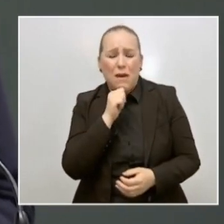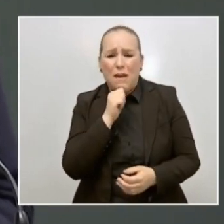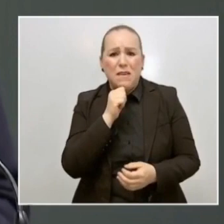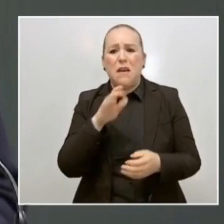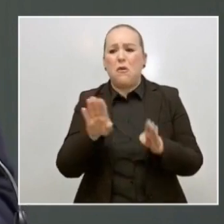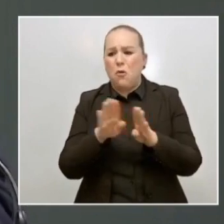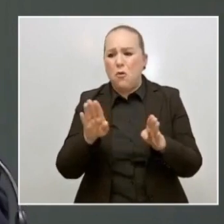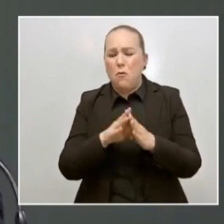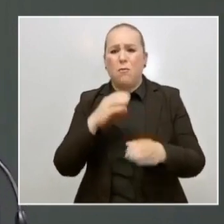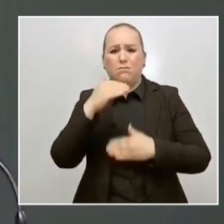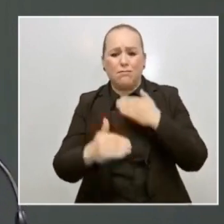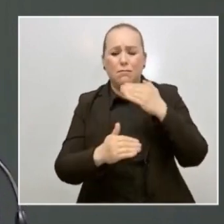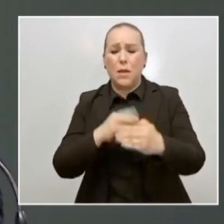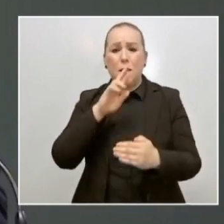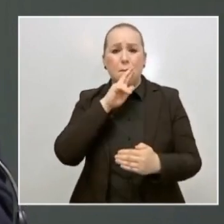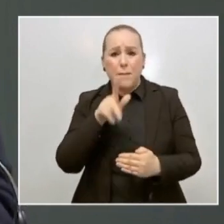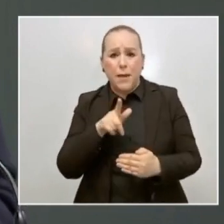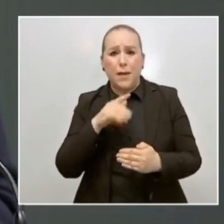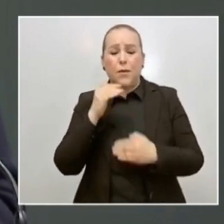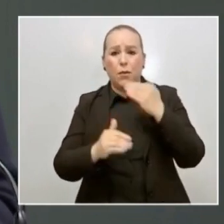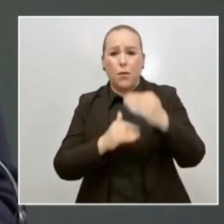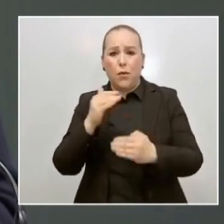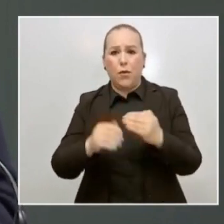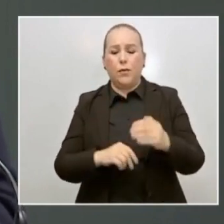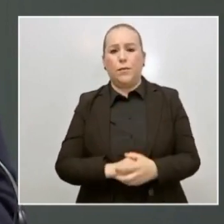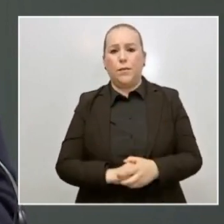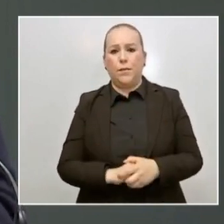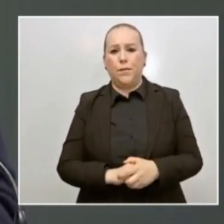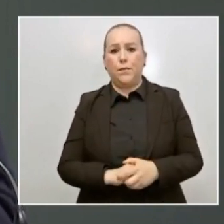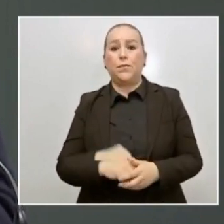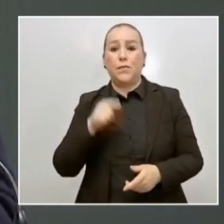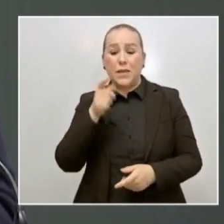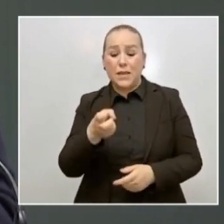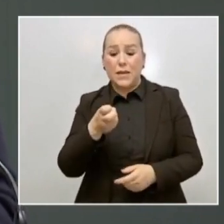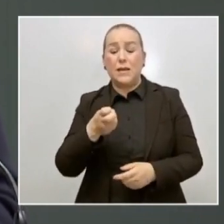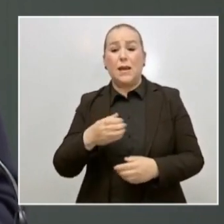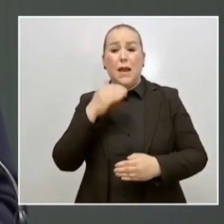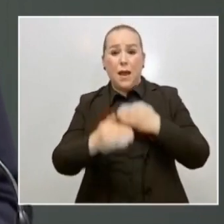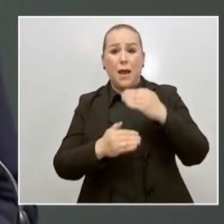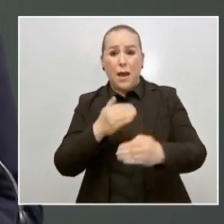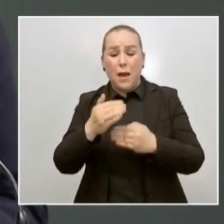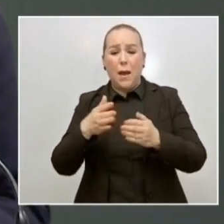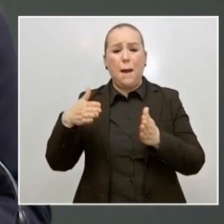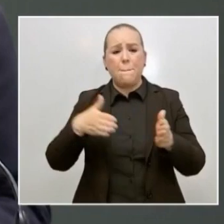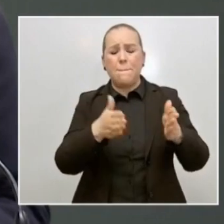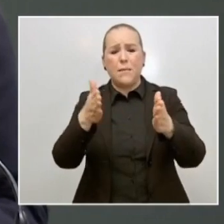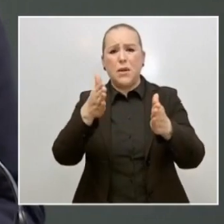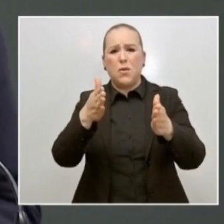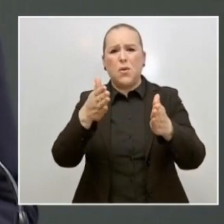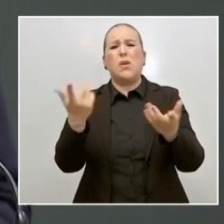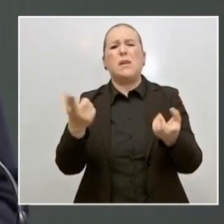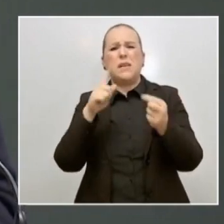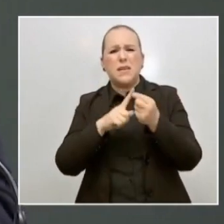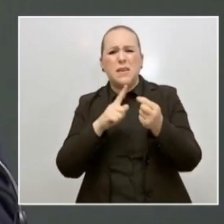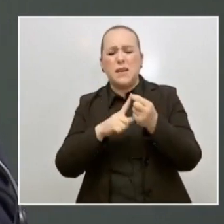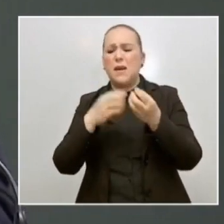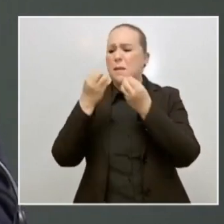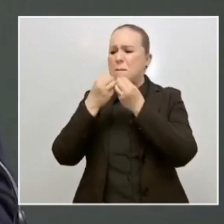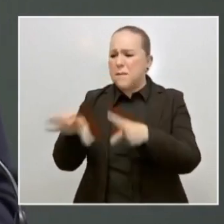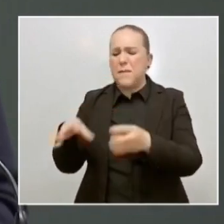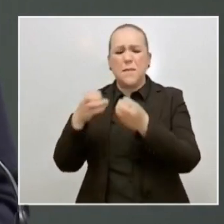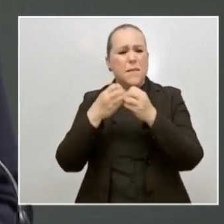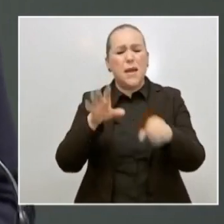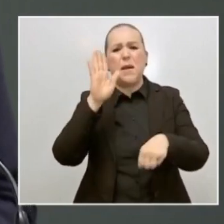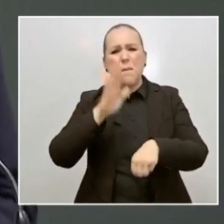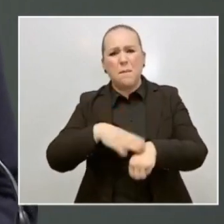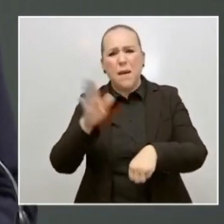acción gubernamental y en el camino quienes más pierden son las y los ciudadanos